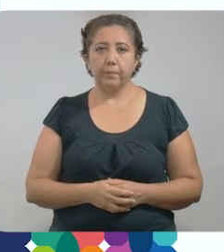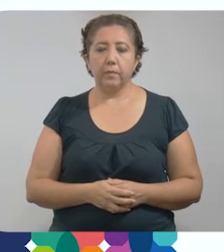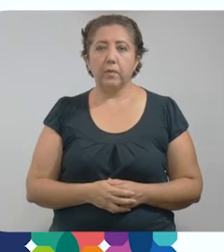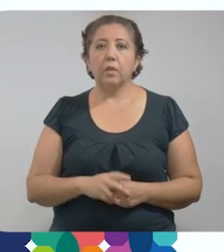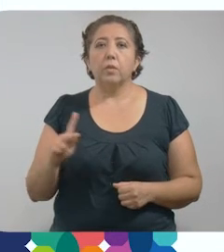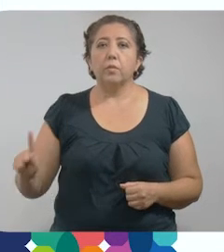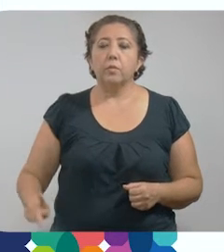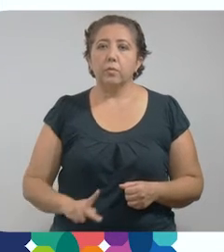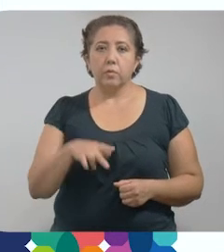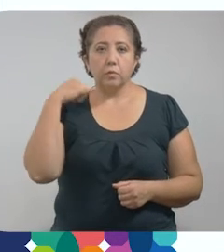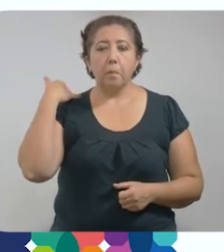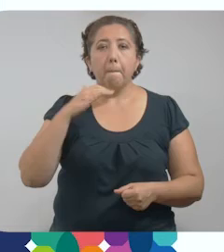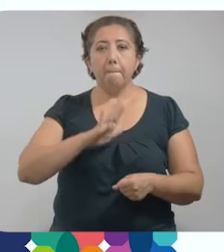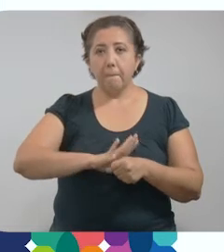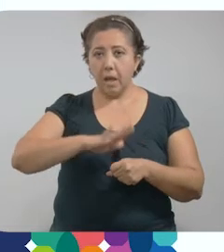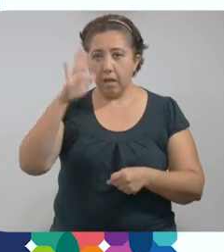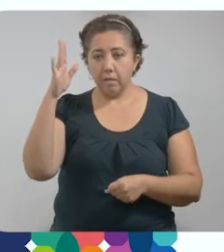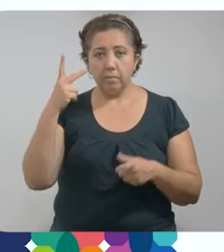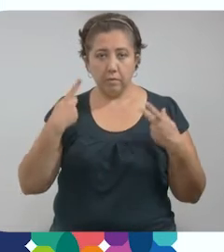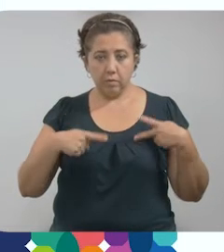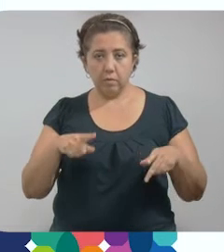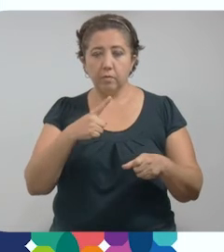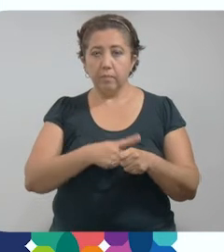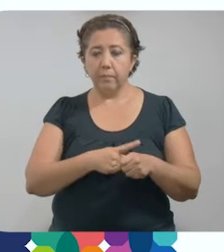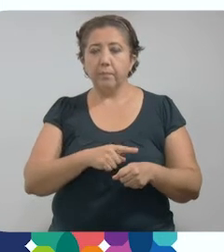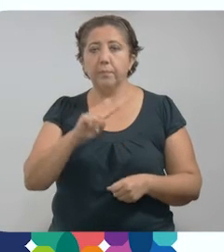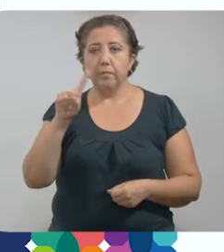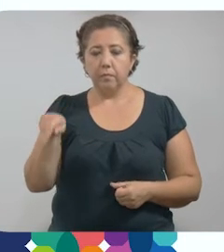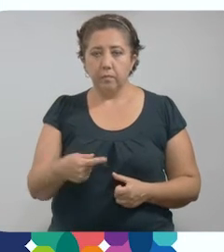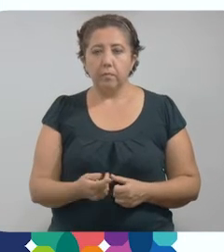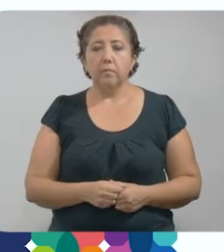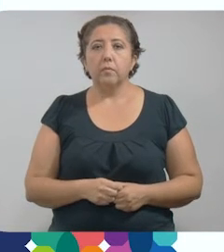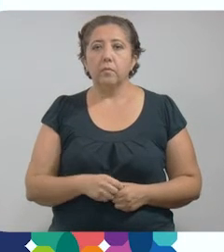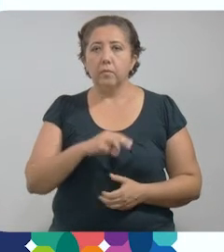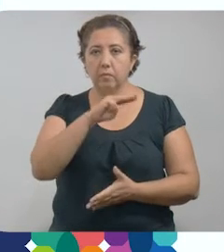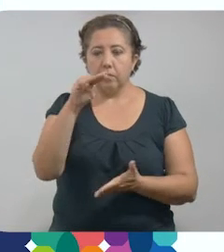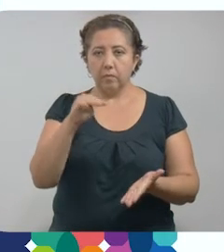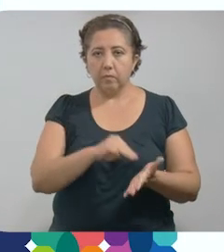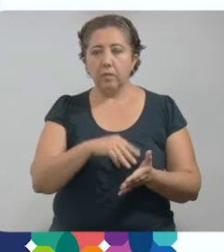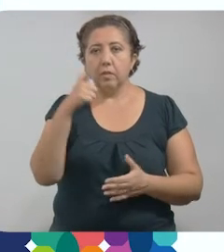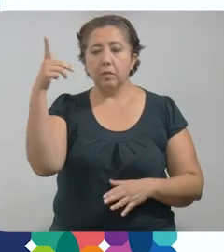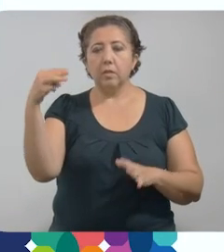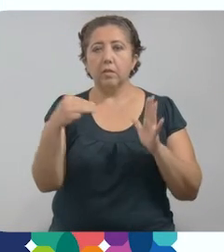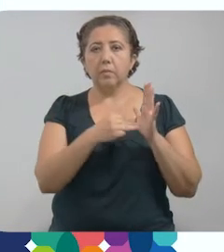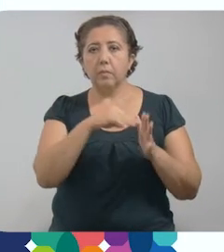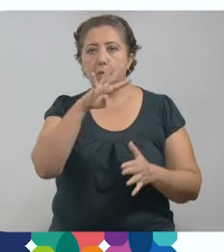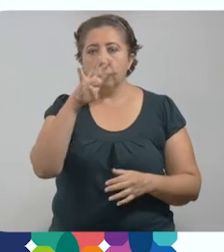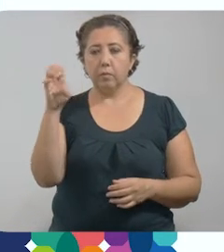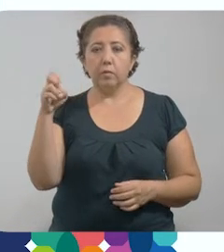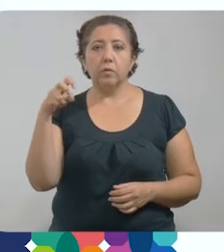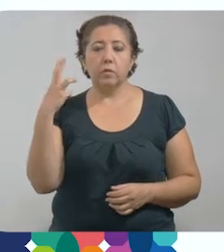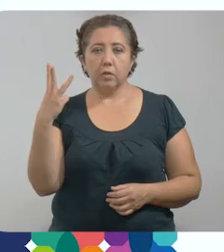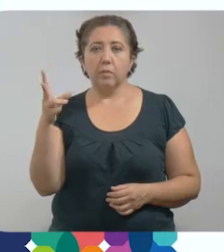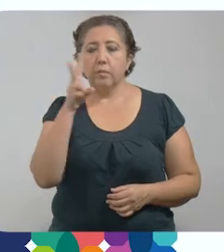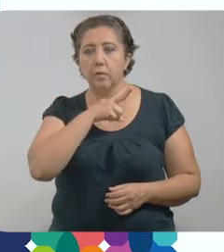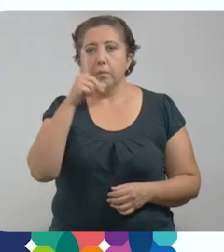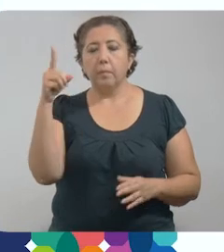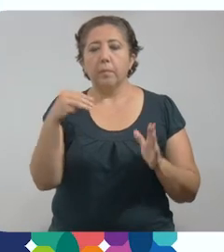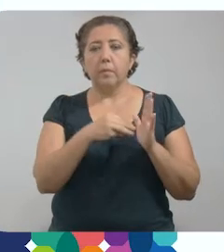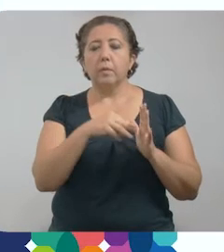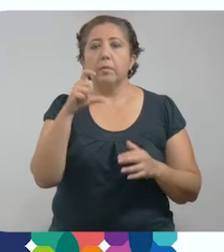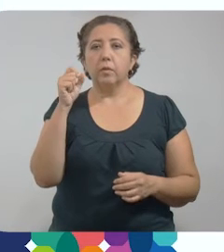The municipalities of Yucatán with the highest number of infected are Mérida, 7,403, Valladolid,